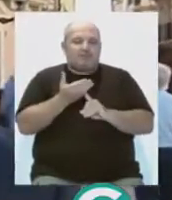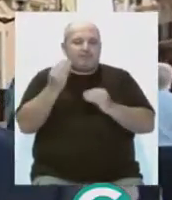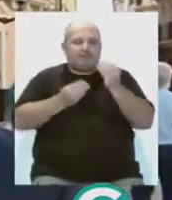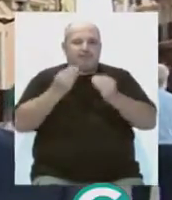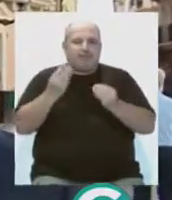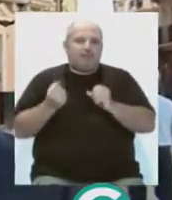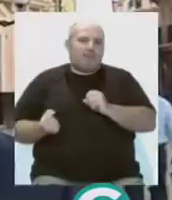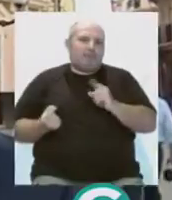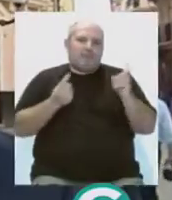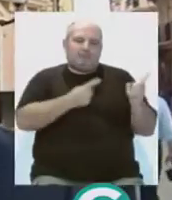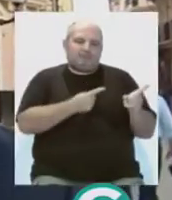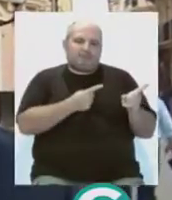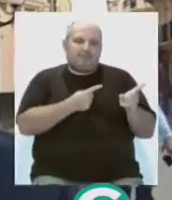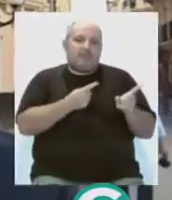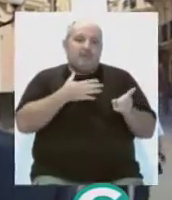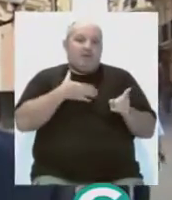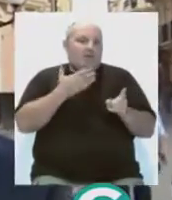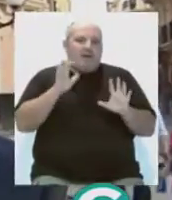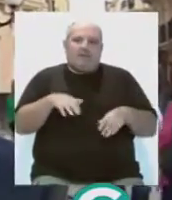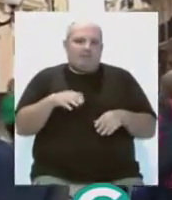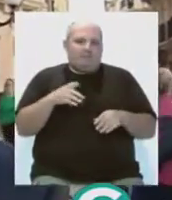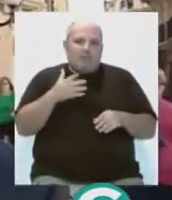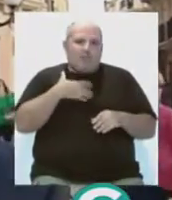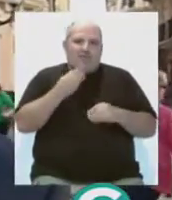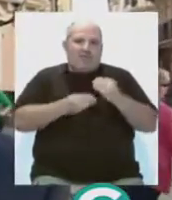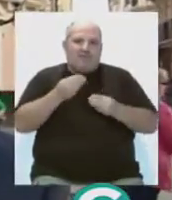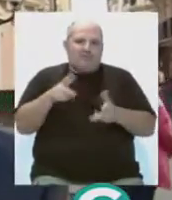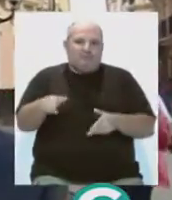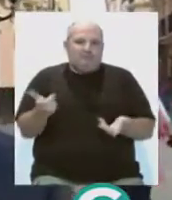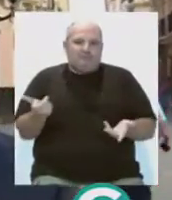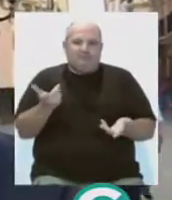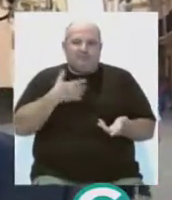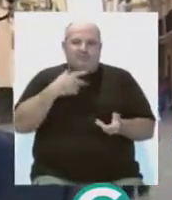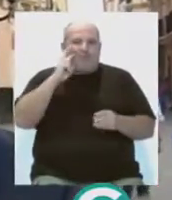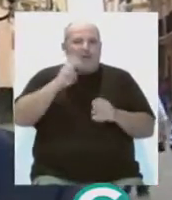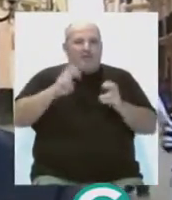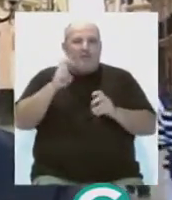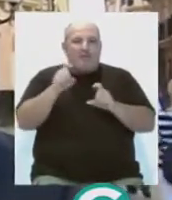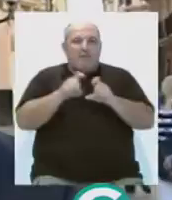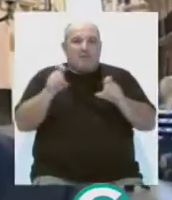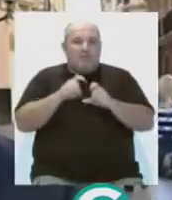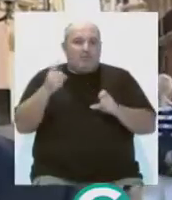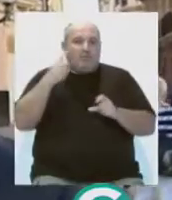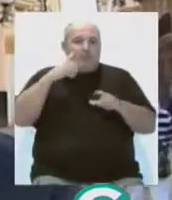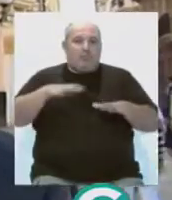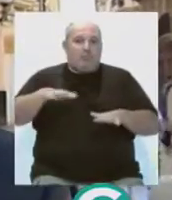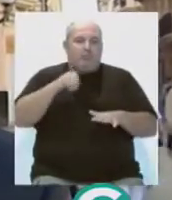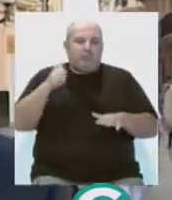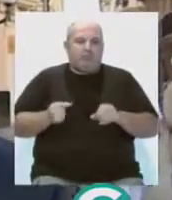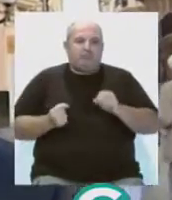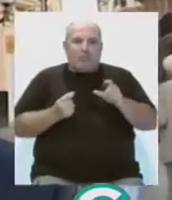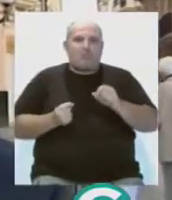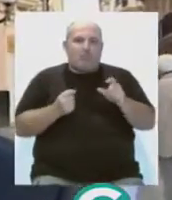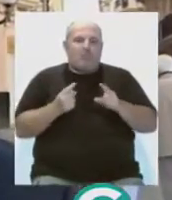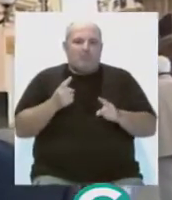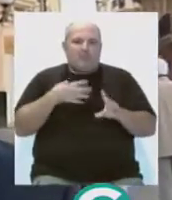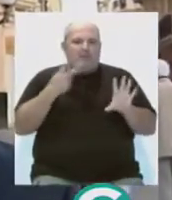en trasladarse fuera de la ciudad. Cádiz no puede plantearse ni mucho menos, ni puede permitirse el lujo de que empresas que están aquí ubicadas se vayan fuera